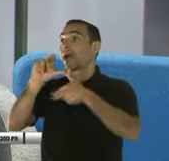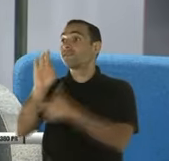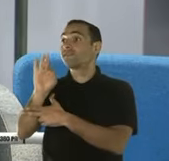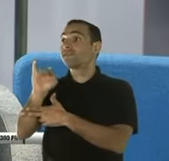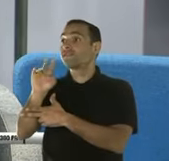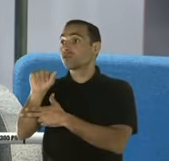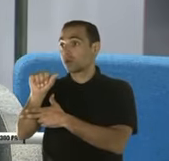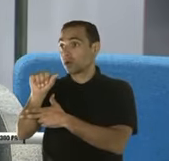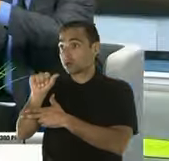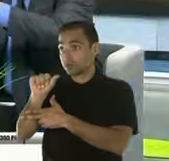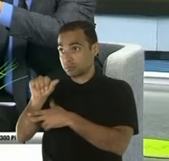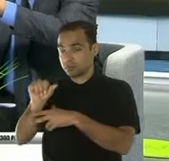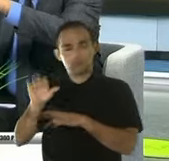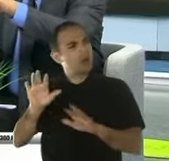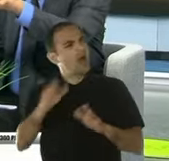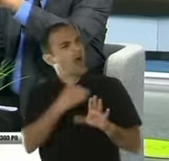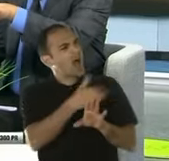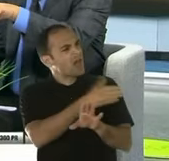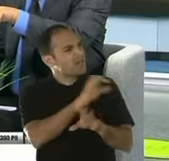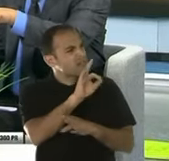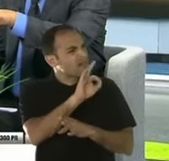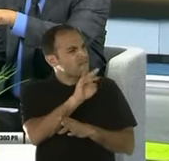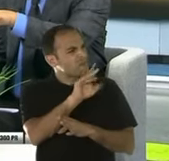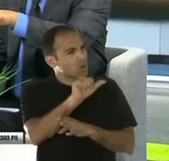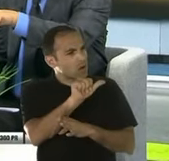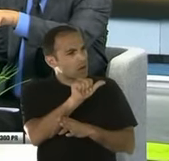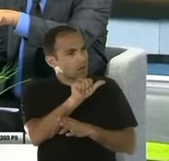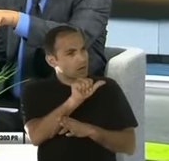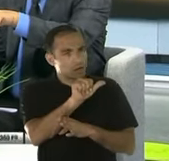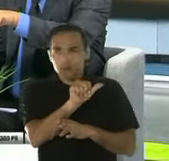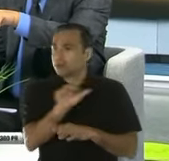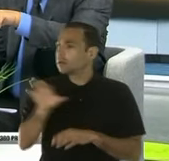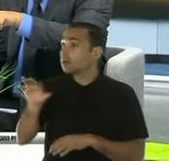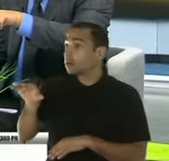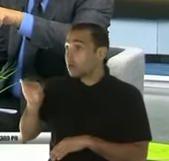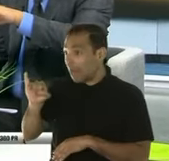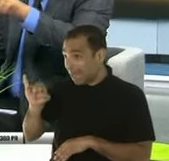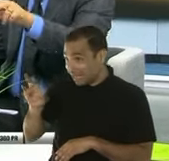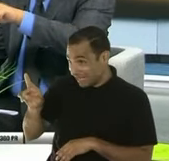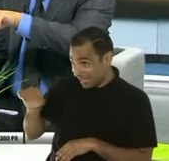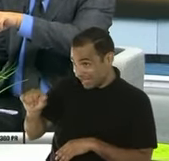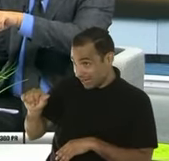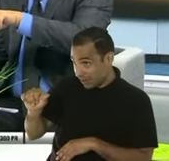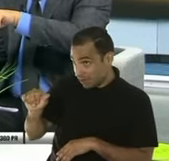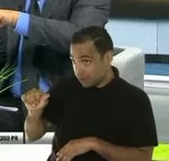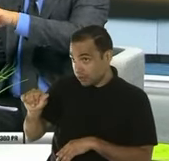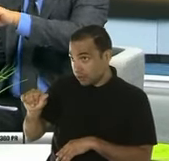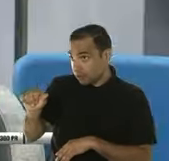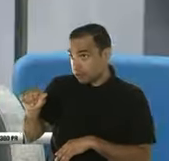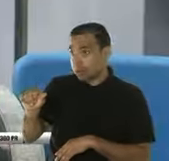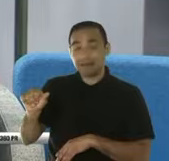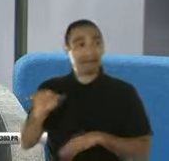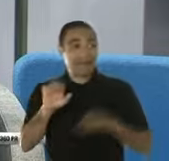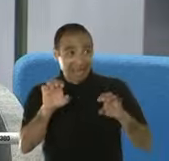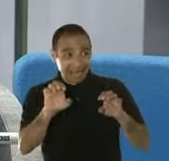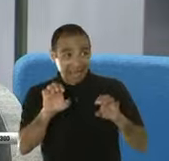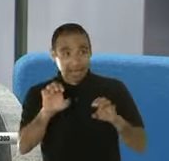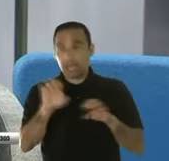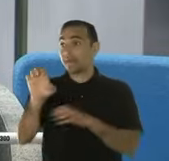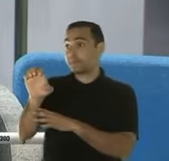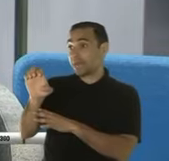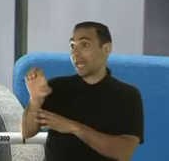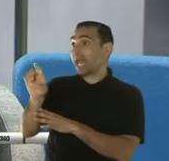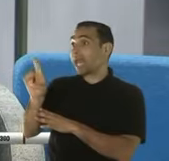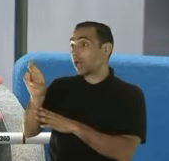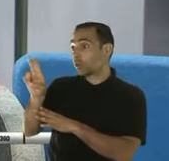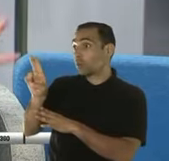durante este año, se tuvo... a Fiona, una eduira también. La ira, sí. La ira educativa es otra deducción, sí,